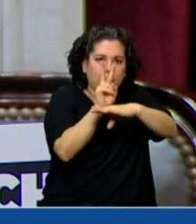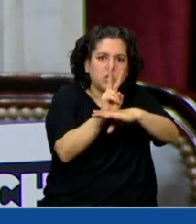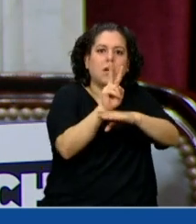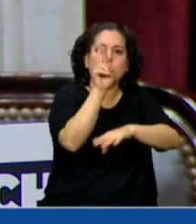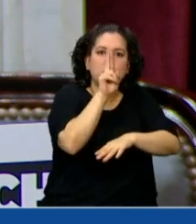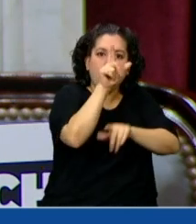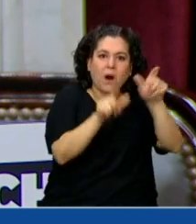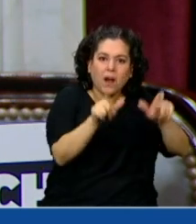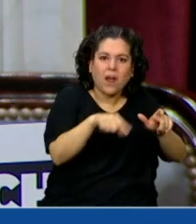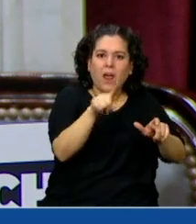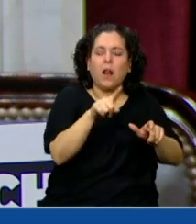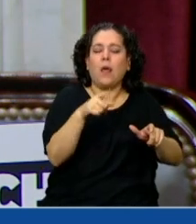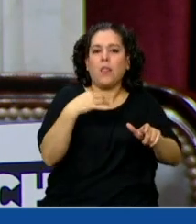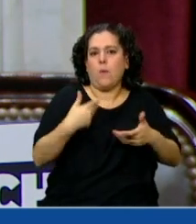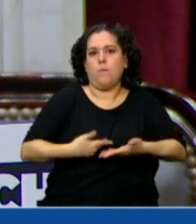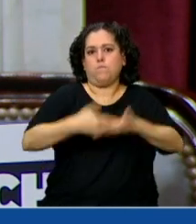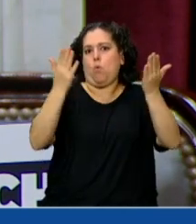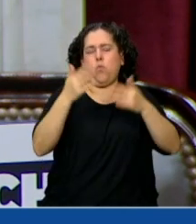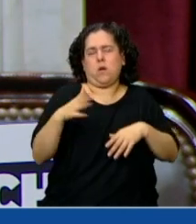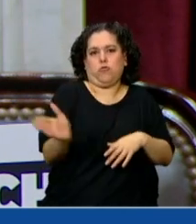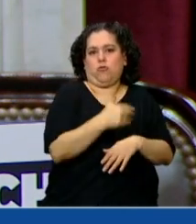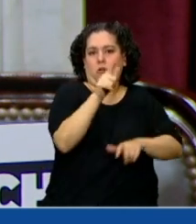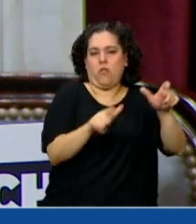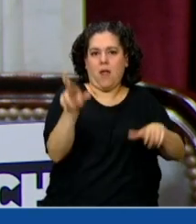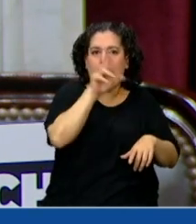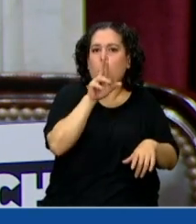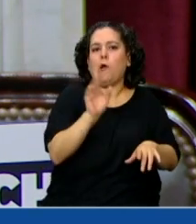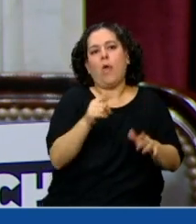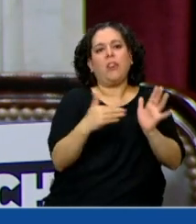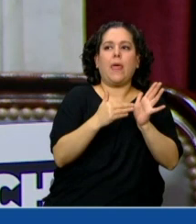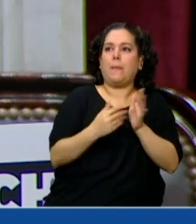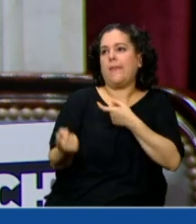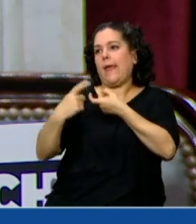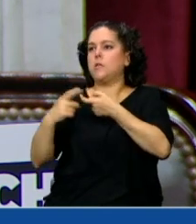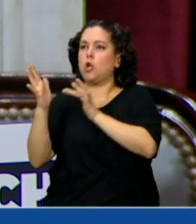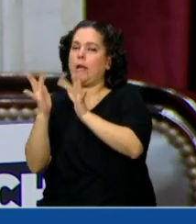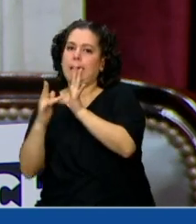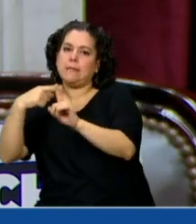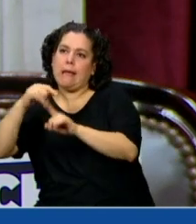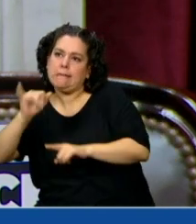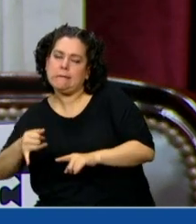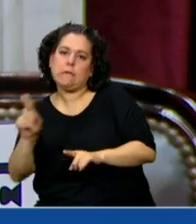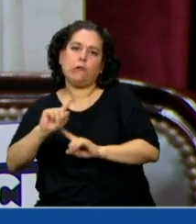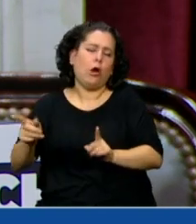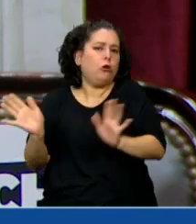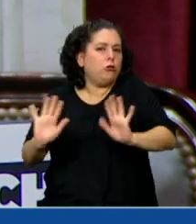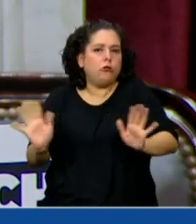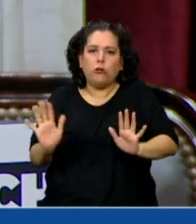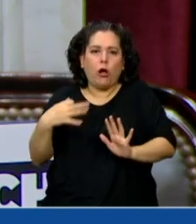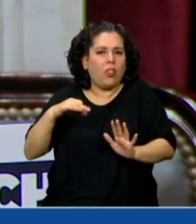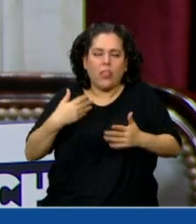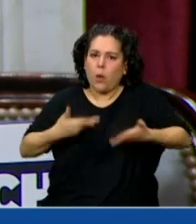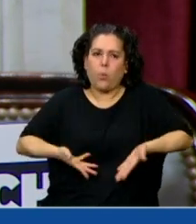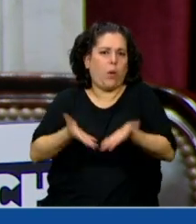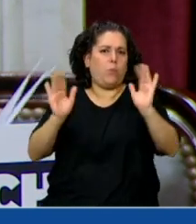orden público y no dependan de adhesiones, me parece que es, digamos,